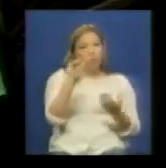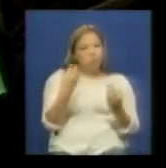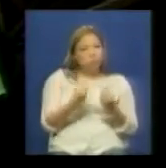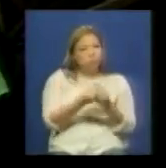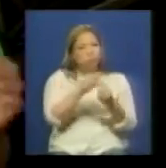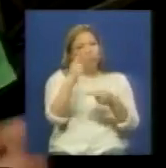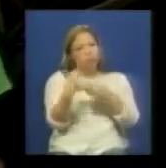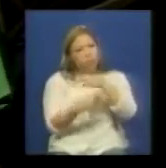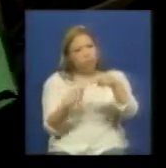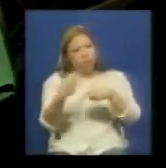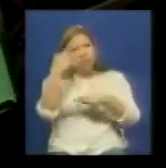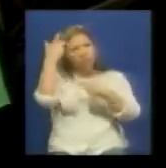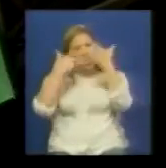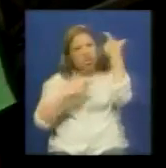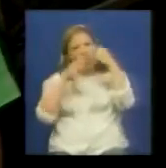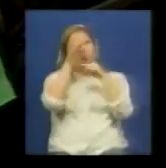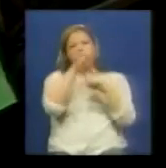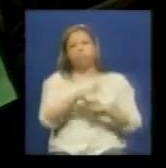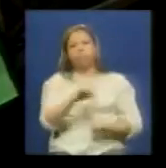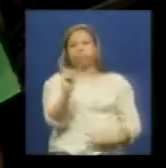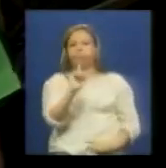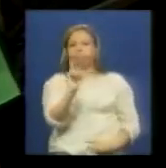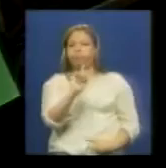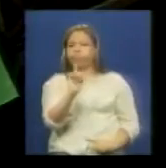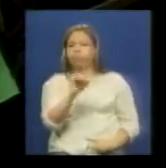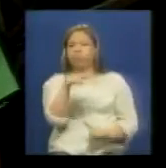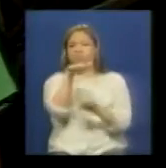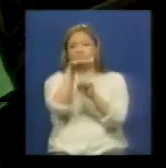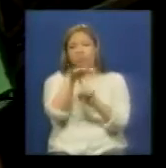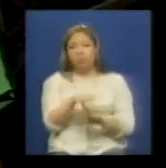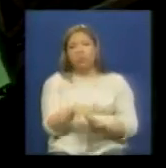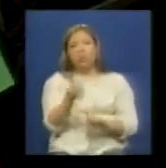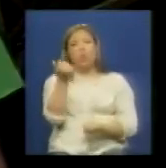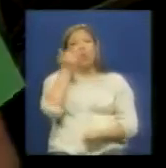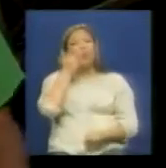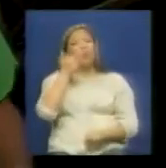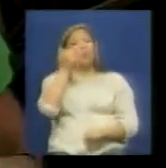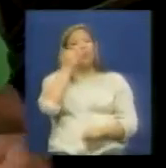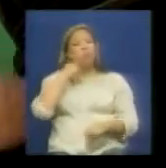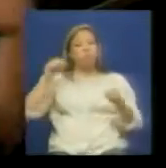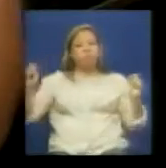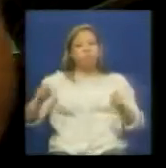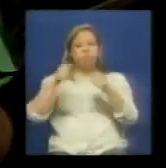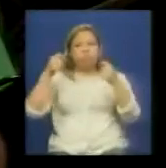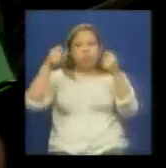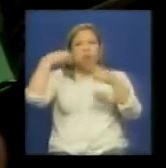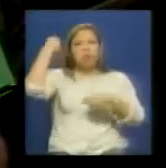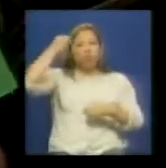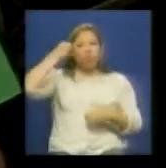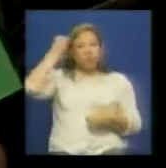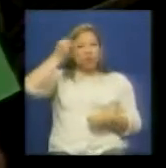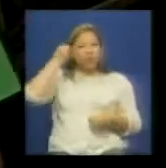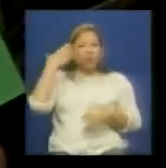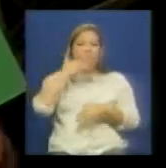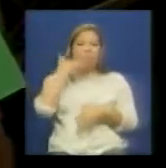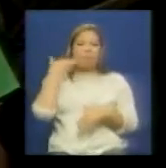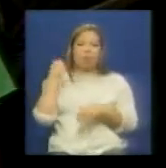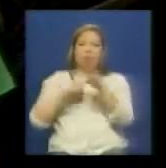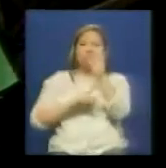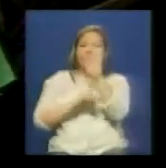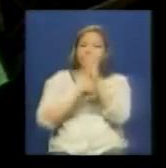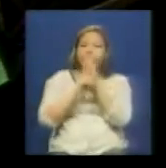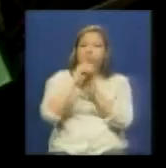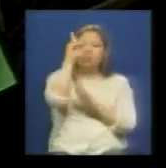ha vencido el chavismo no ha sido derrotado esto digamos ha sido una batalla que además nos hará reflexionar para poder mejorar y seguir